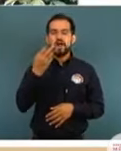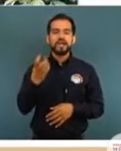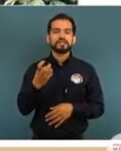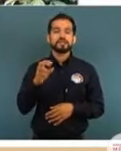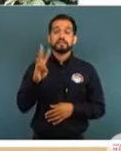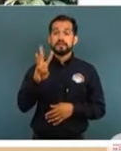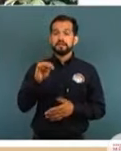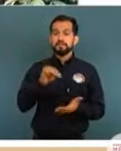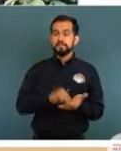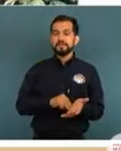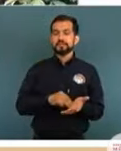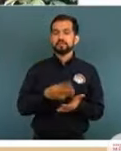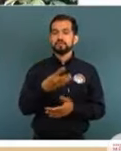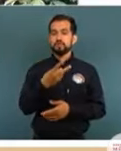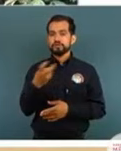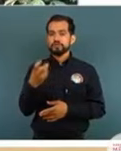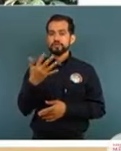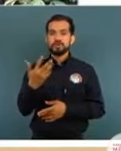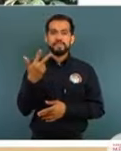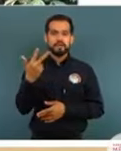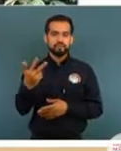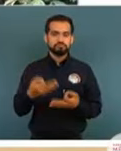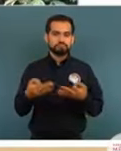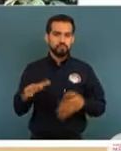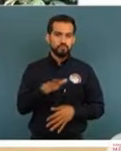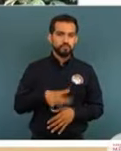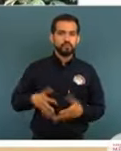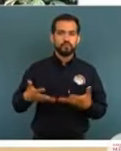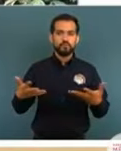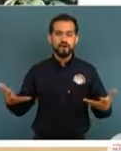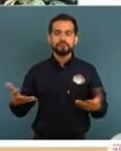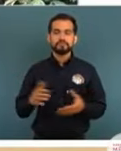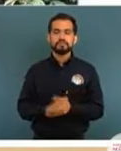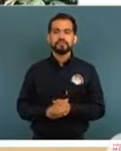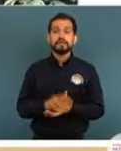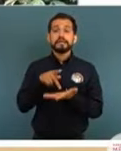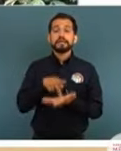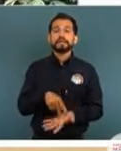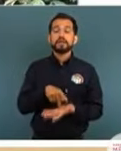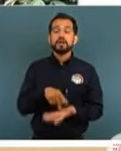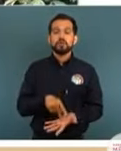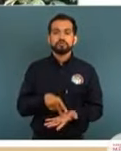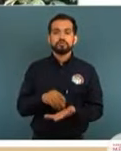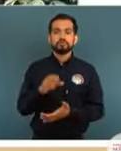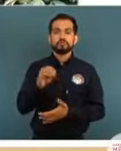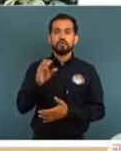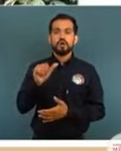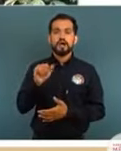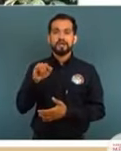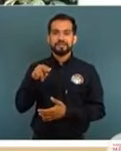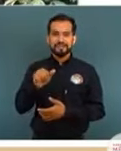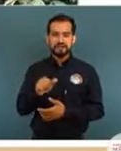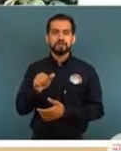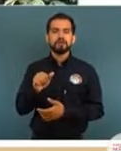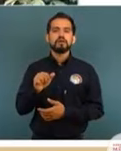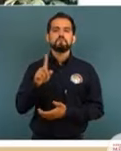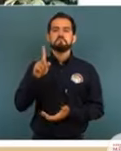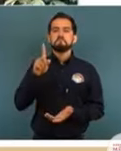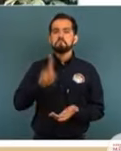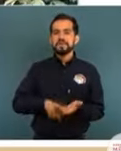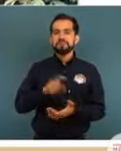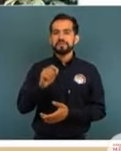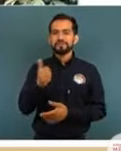3.258 hectáreas, kilogramos de cocaína, 1